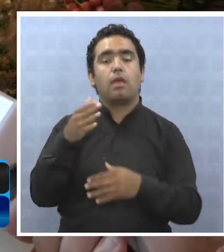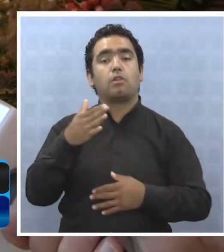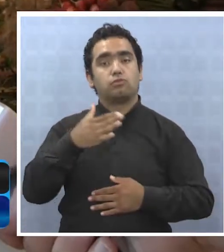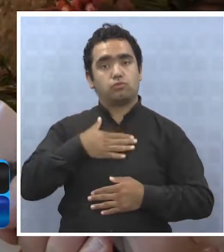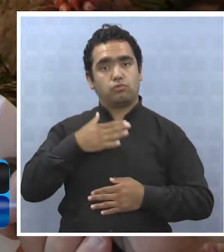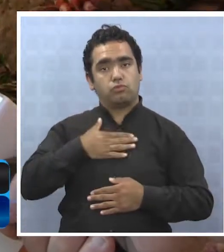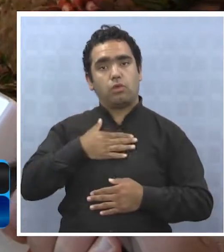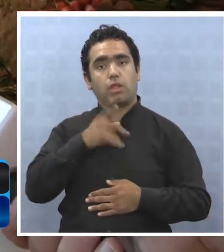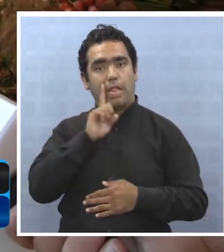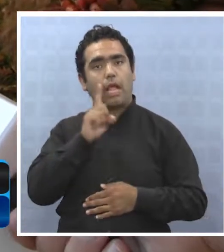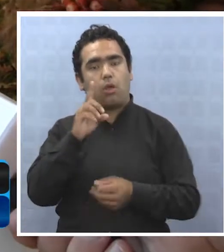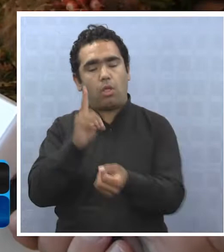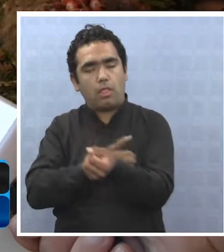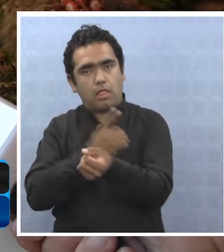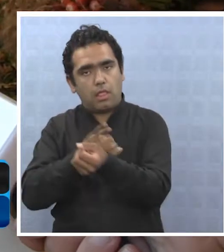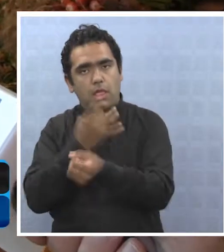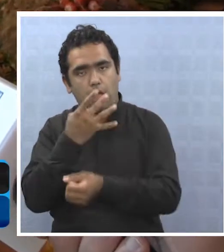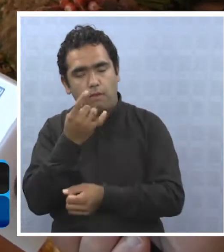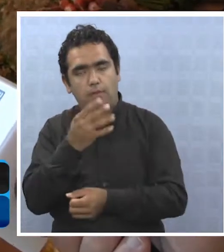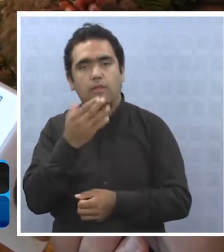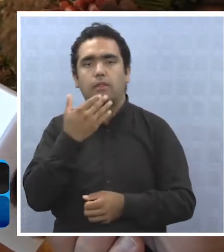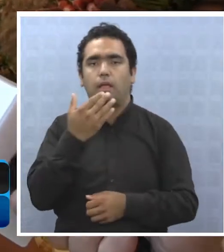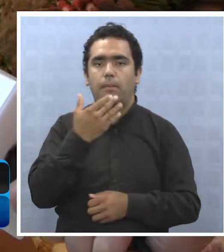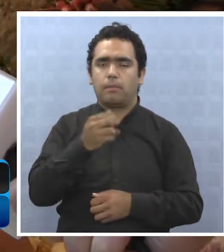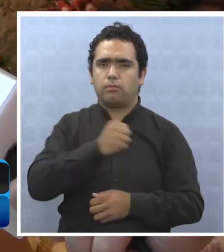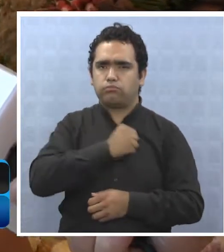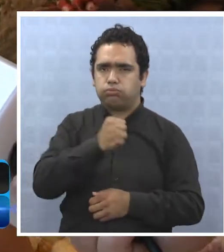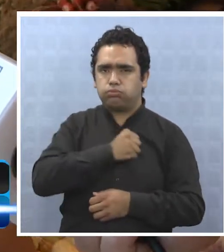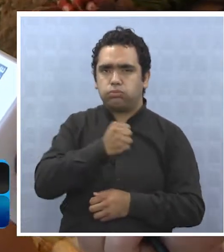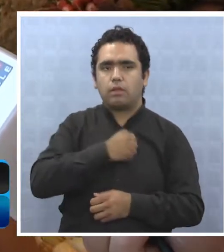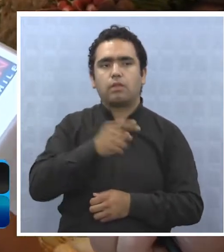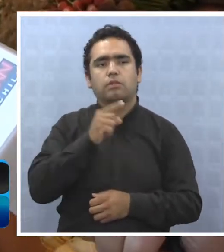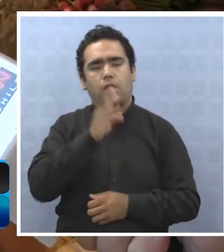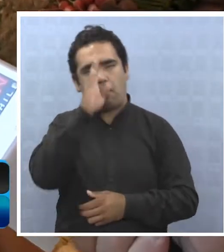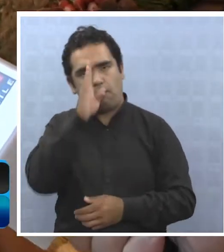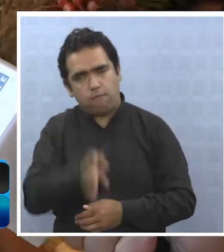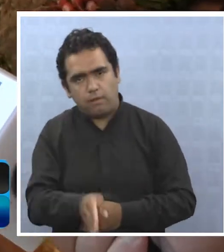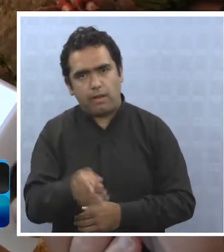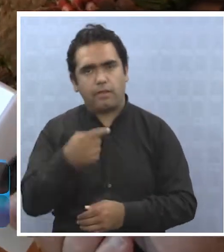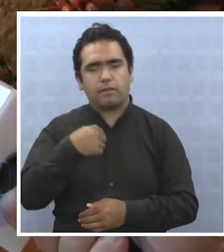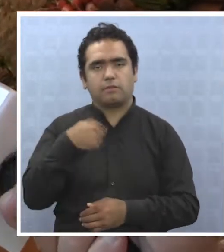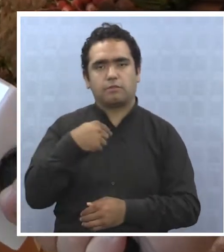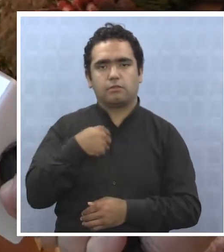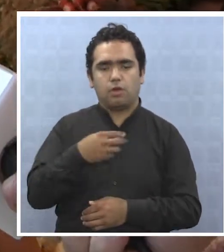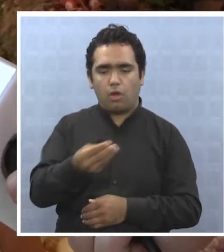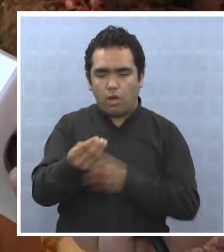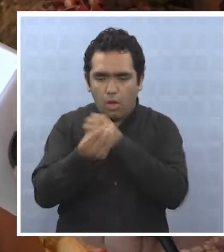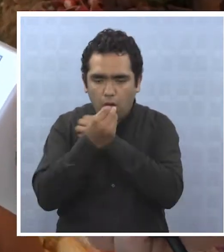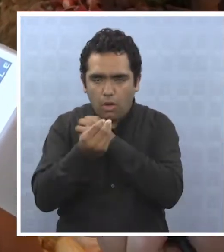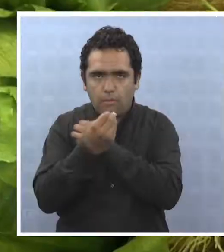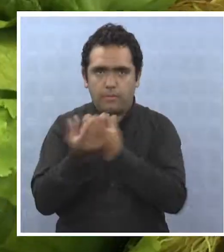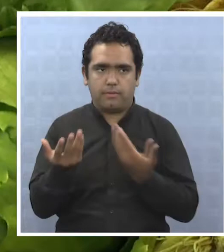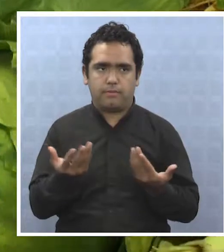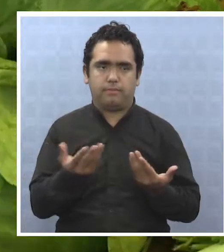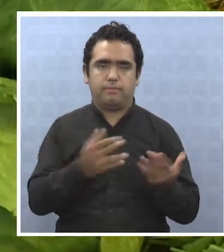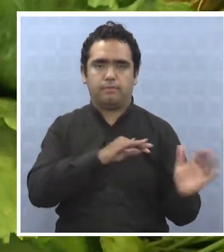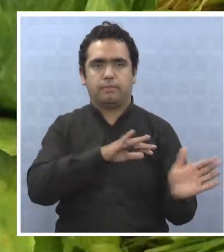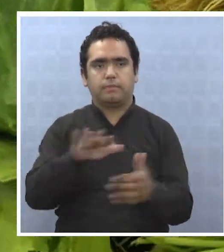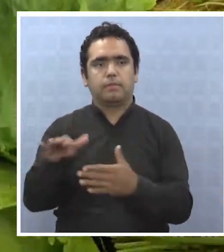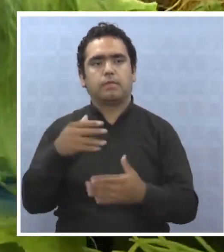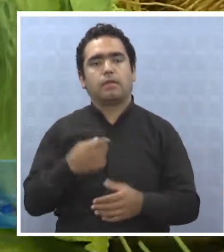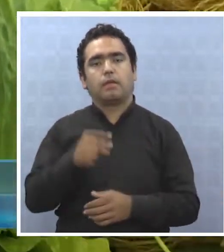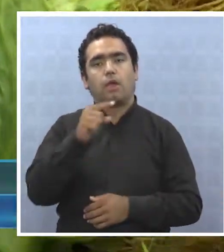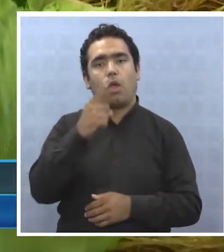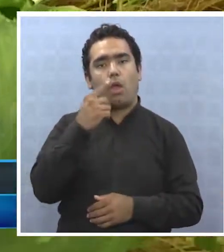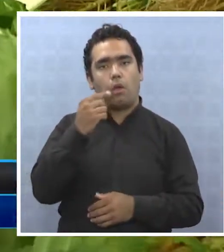diabética e hipertensa, así que me obligan, tengo por obligación comer cosas que a veces no debo comer. Según